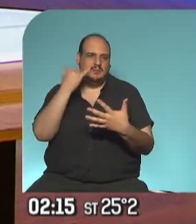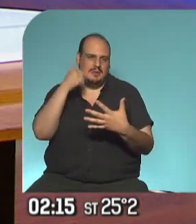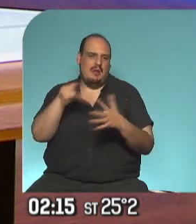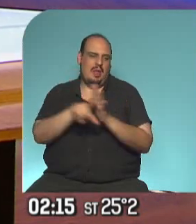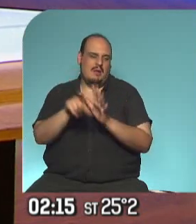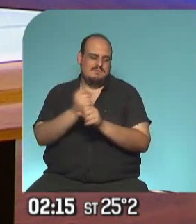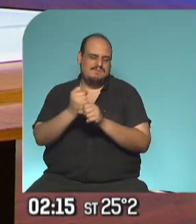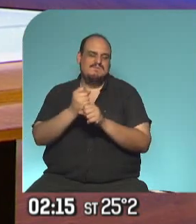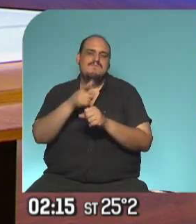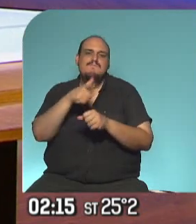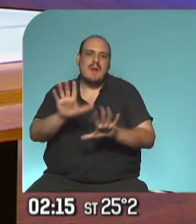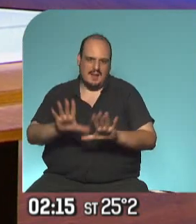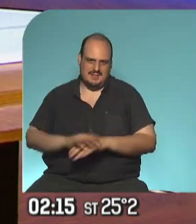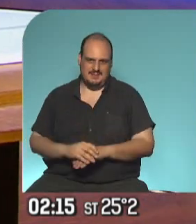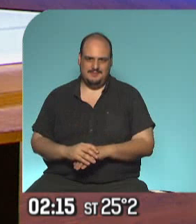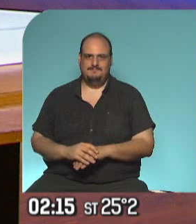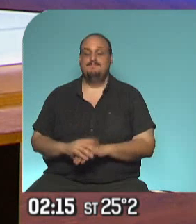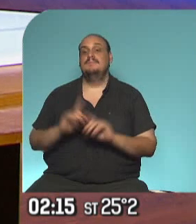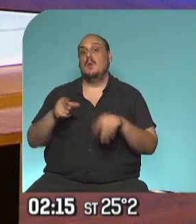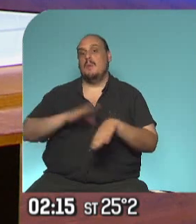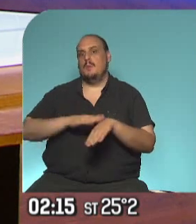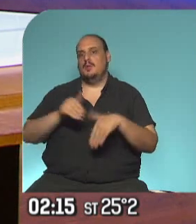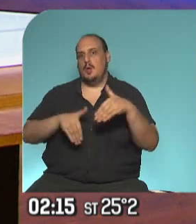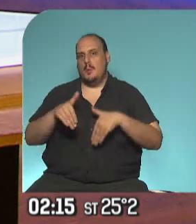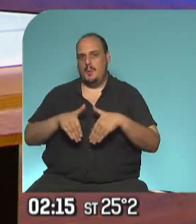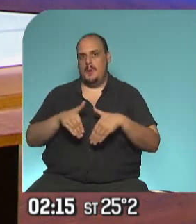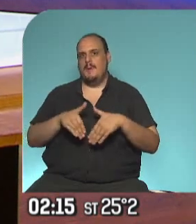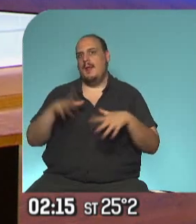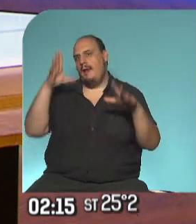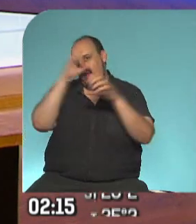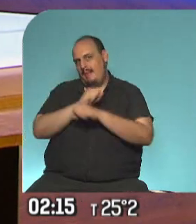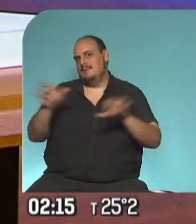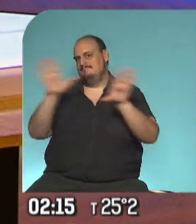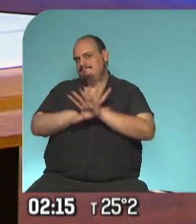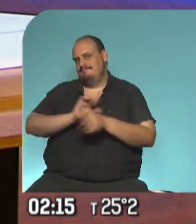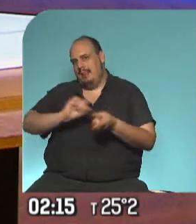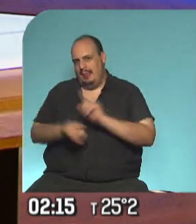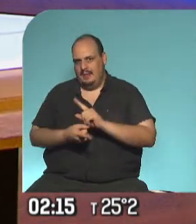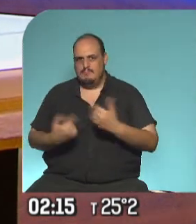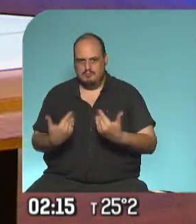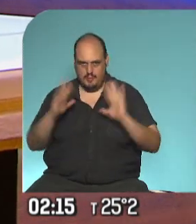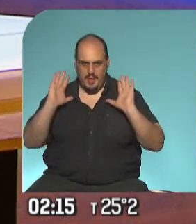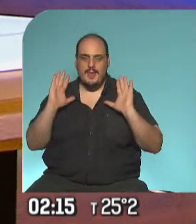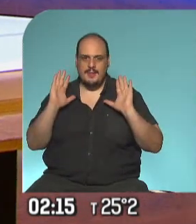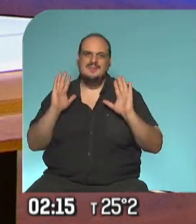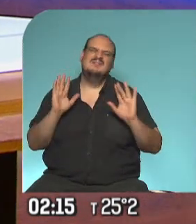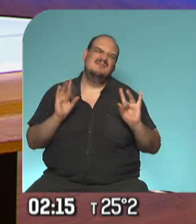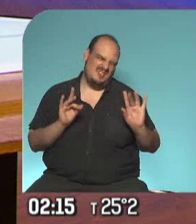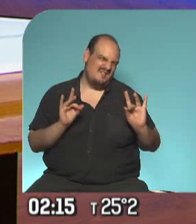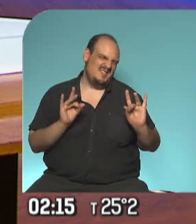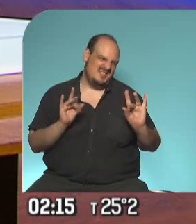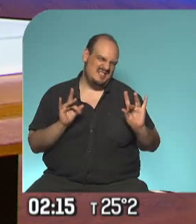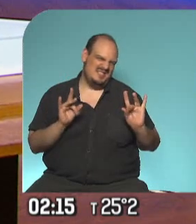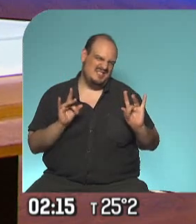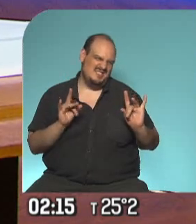va a convertir en la ley está claro que de todas maneras a la hora de votar alguien puede llegar a votar de otra manera a la que se expresó pero es difícil lo dábamos hace un